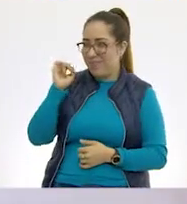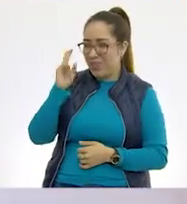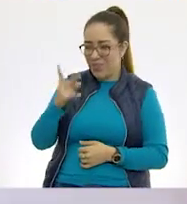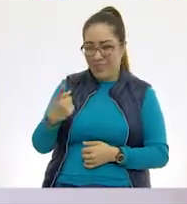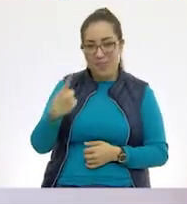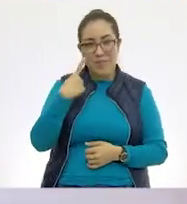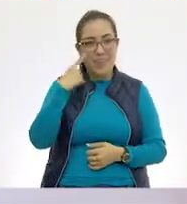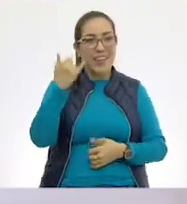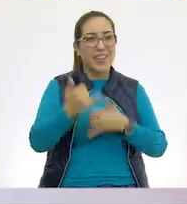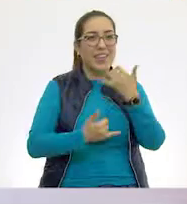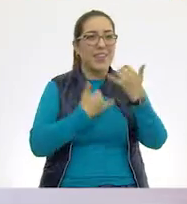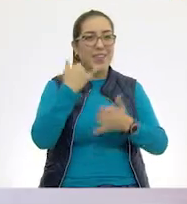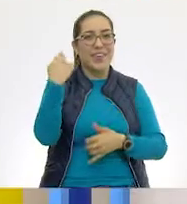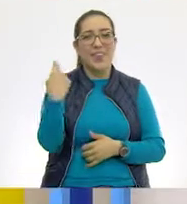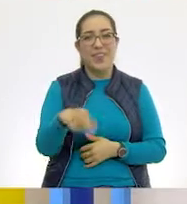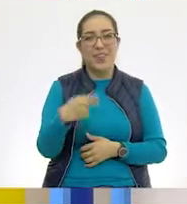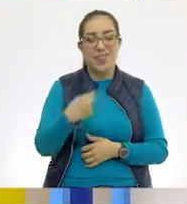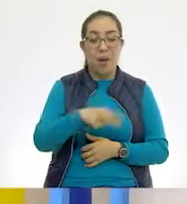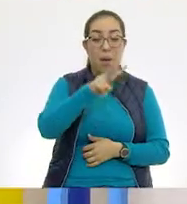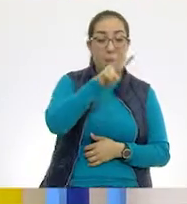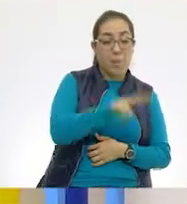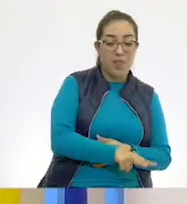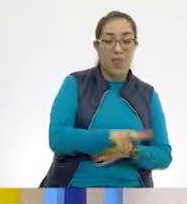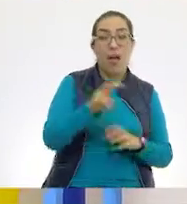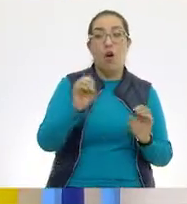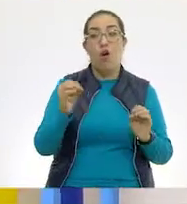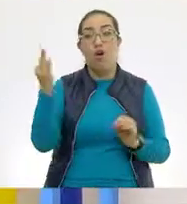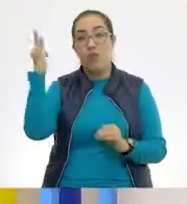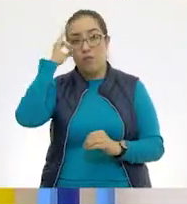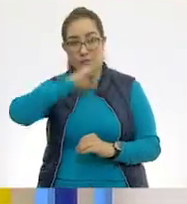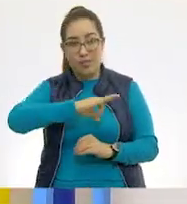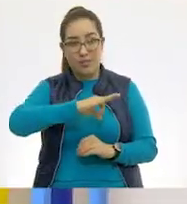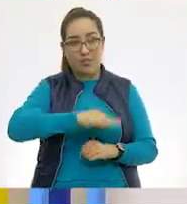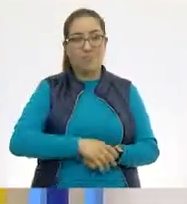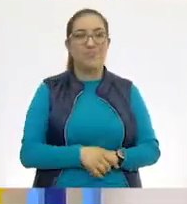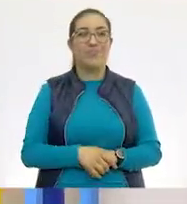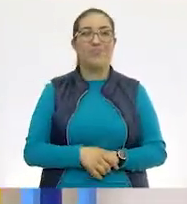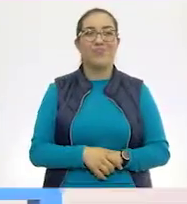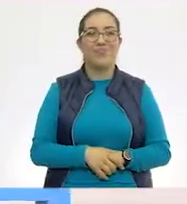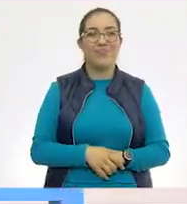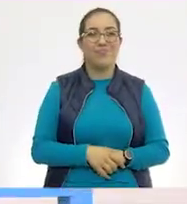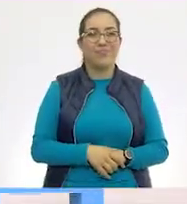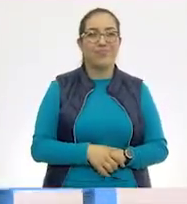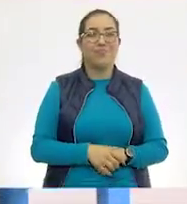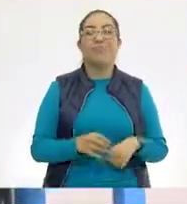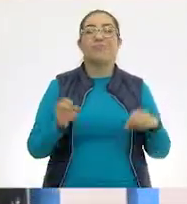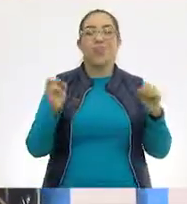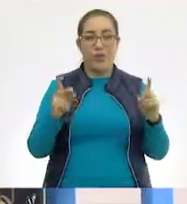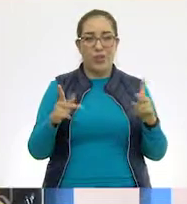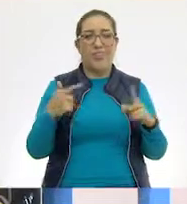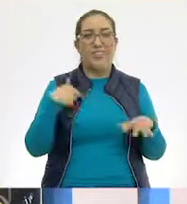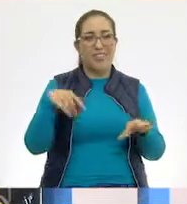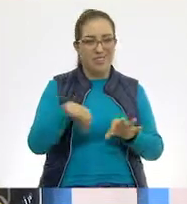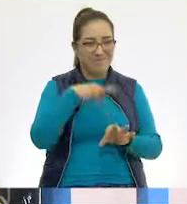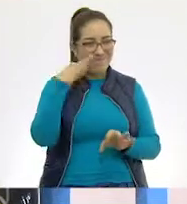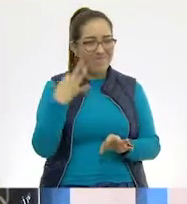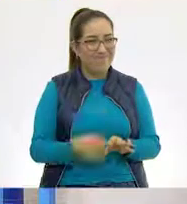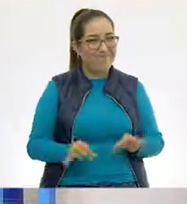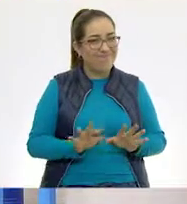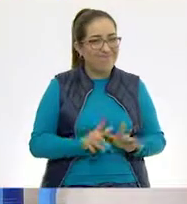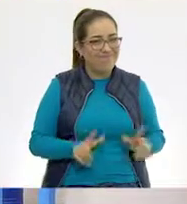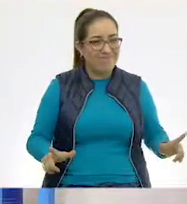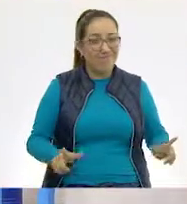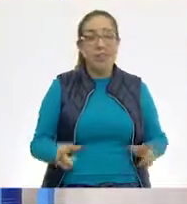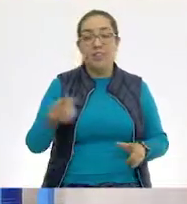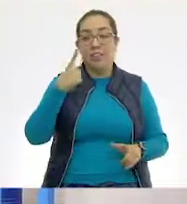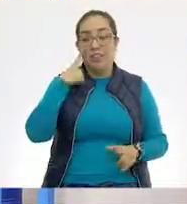a hacer este juego que se llama verdadero o falso. ¿Estás listo? Verdadero o falso. Así es. estoy listísimo. Vamos